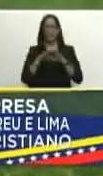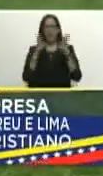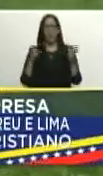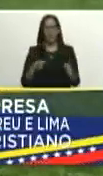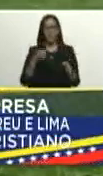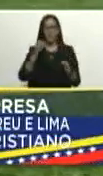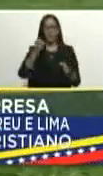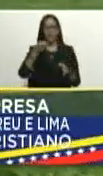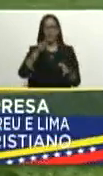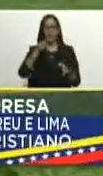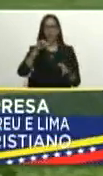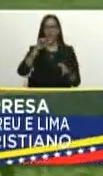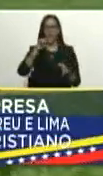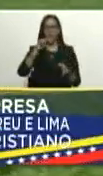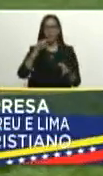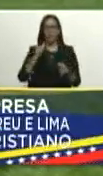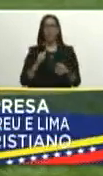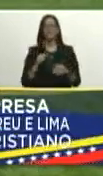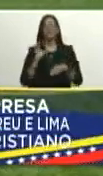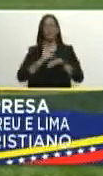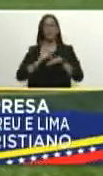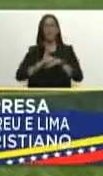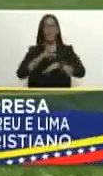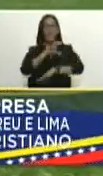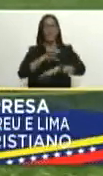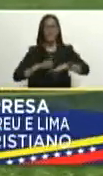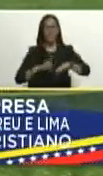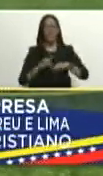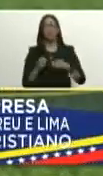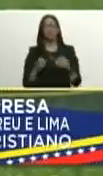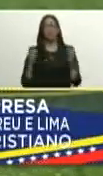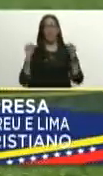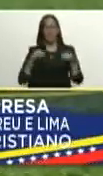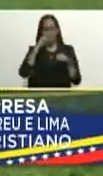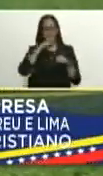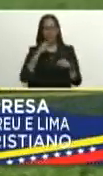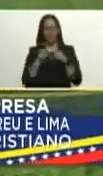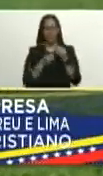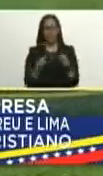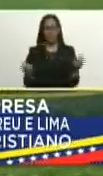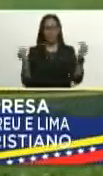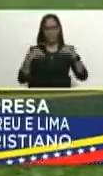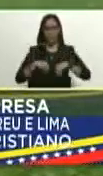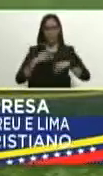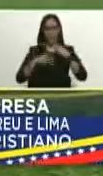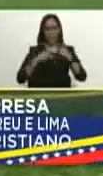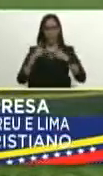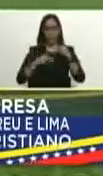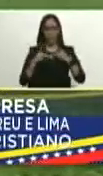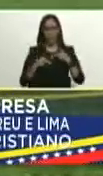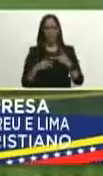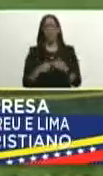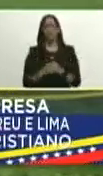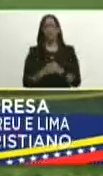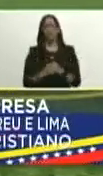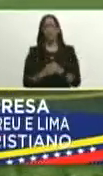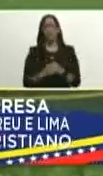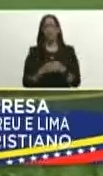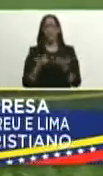estamos haciendo base en la ciudad del Tigre y este año logramos hacer una alianza productiva con el complejo Abreu de Lima